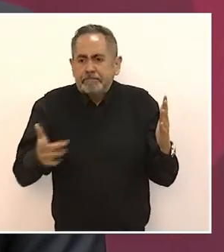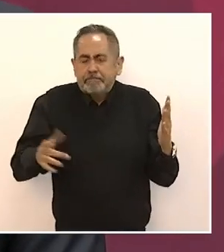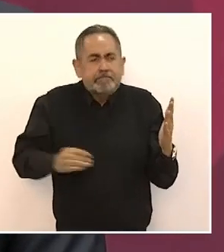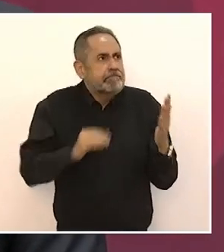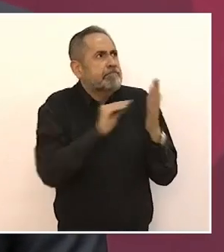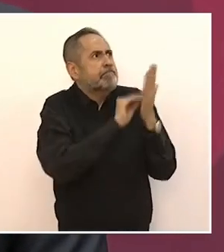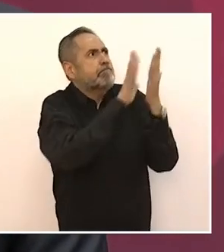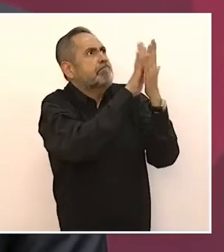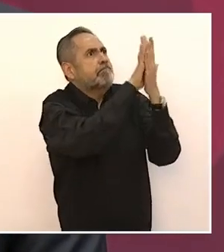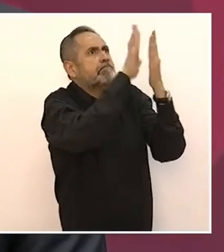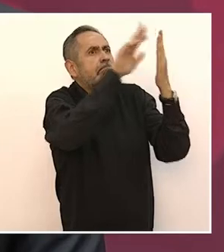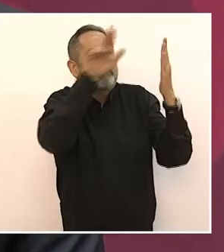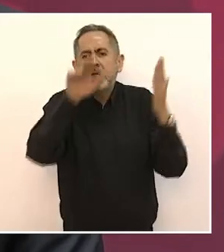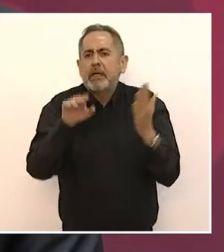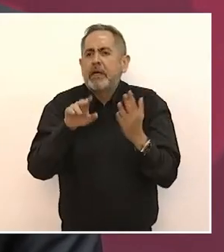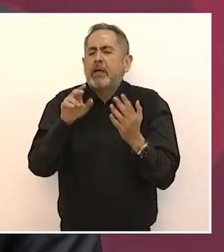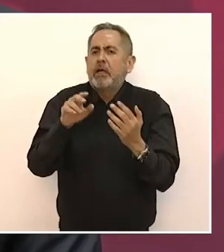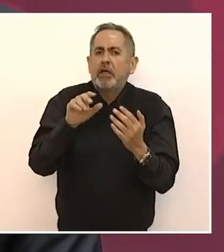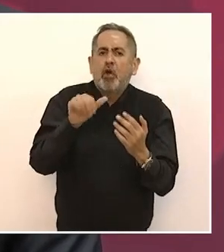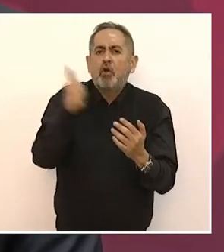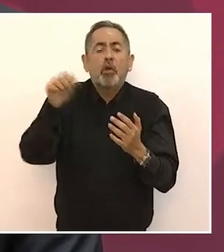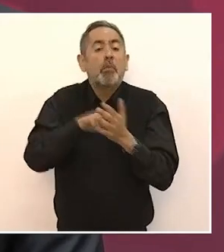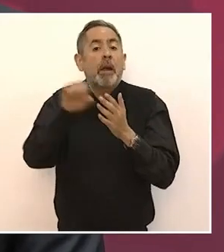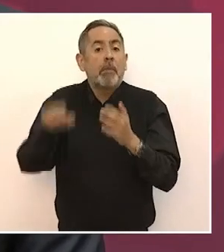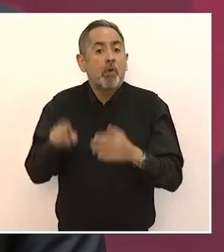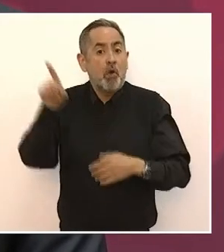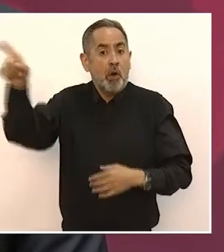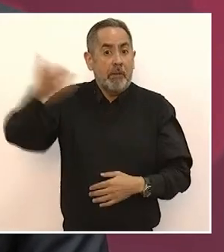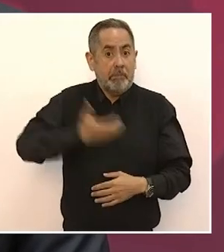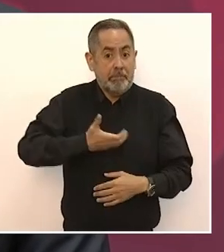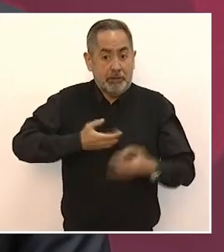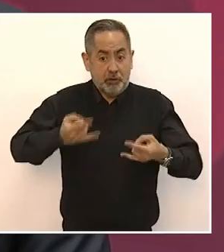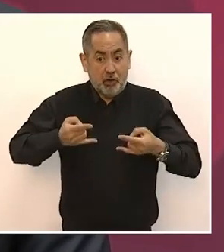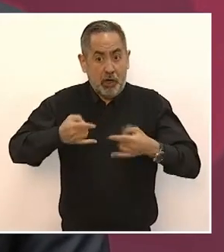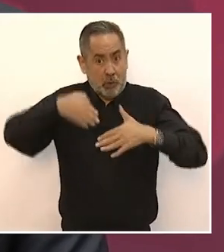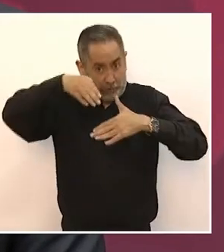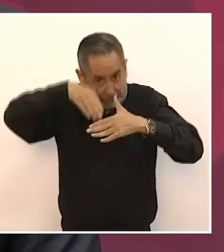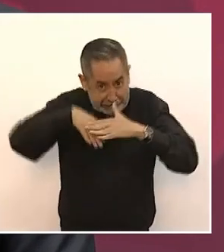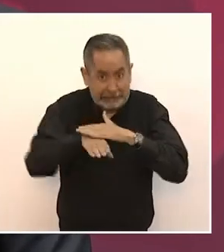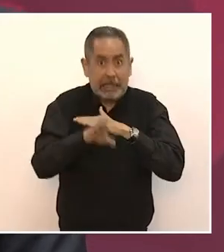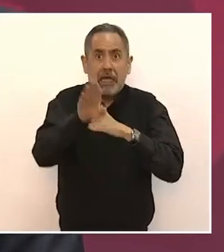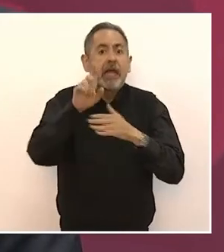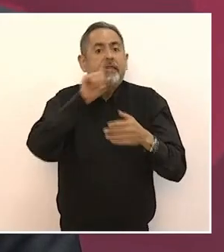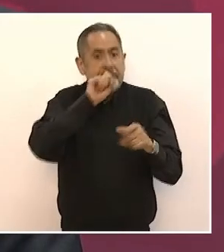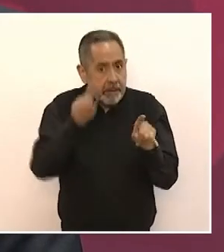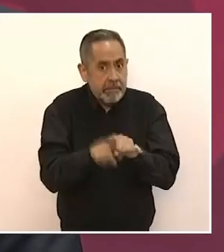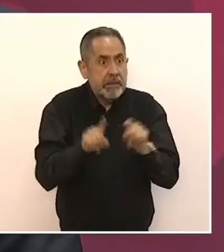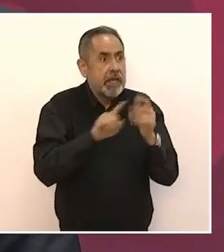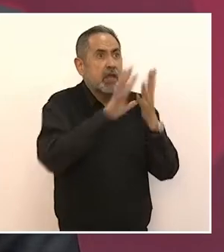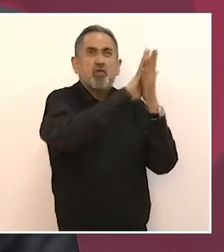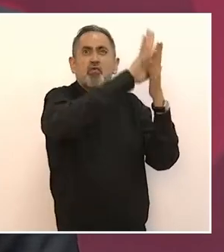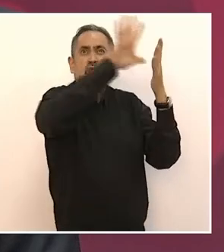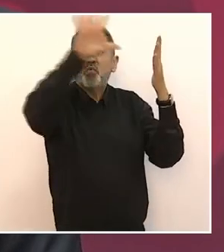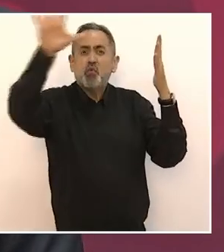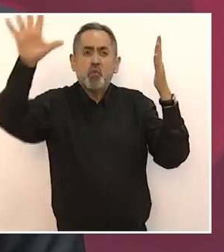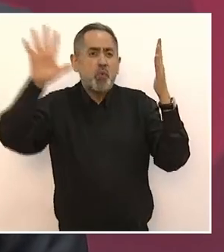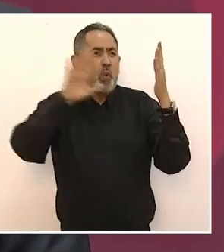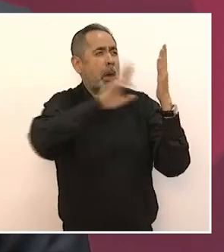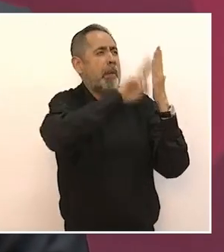como los del Palacio Nacional todo este arte